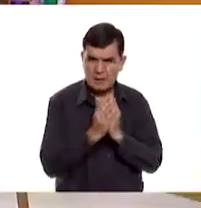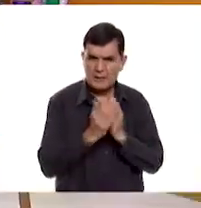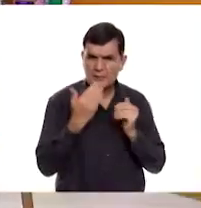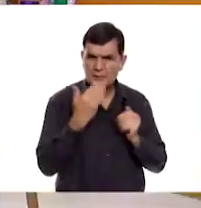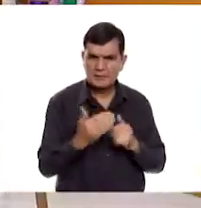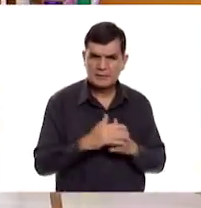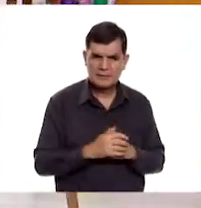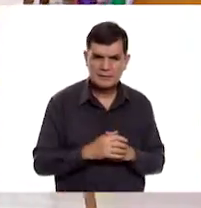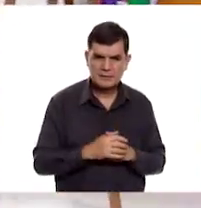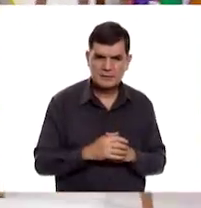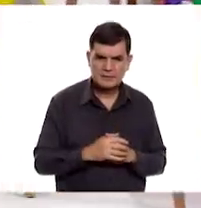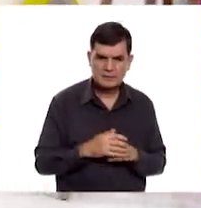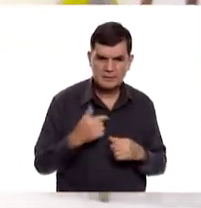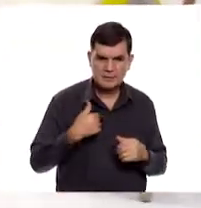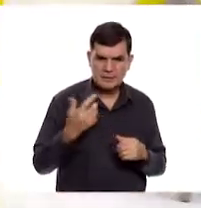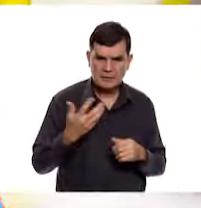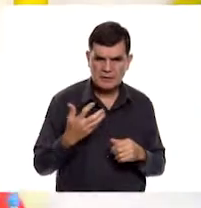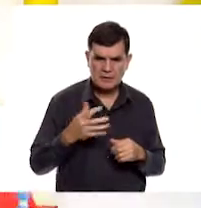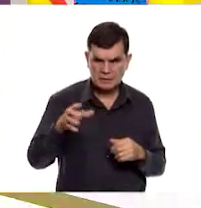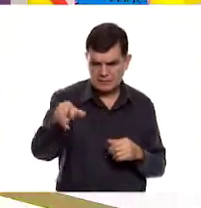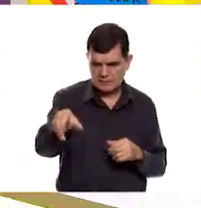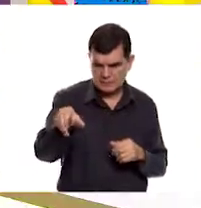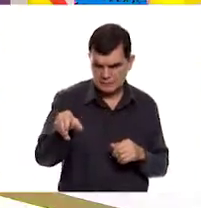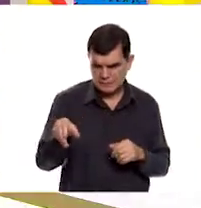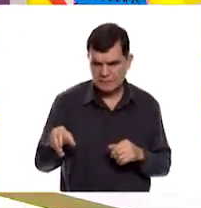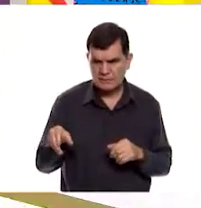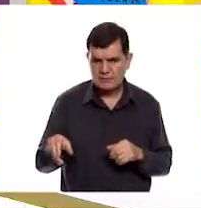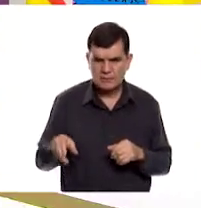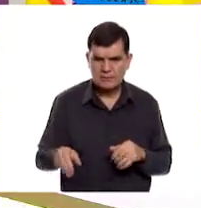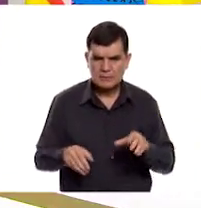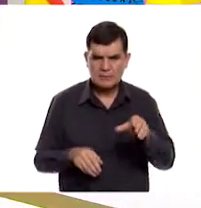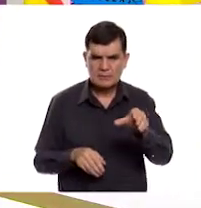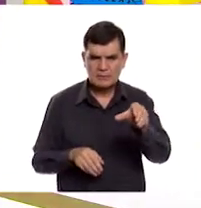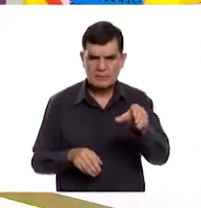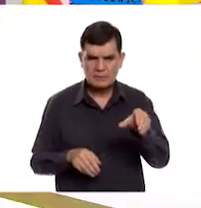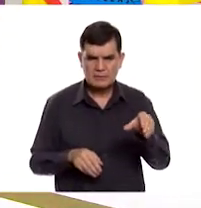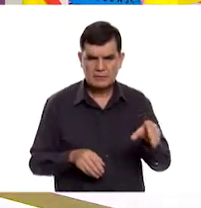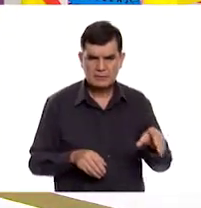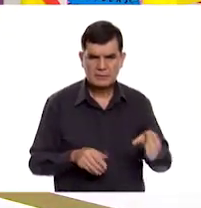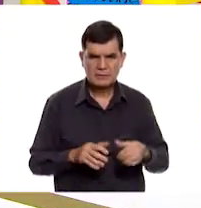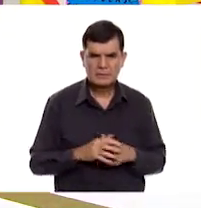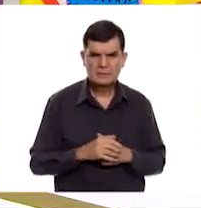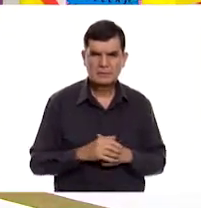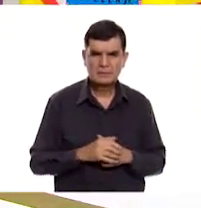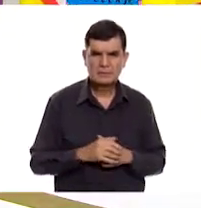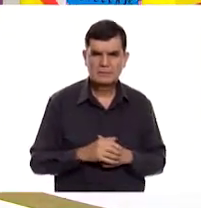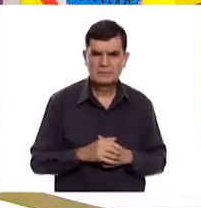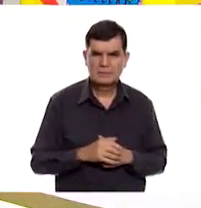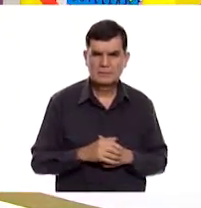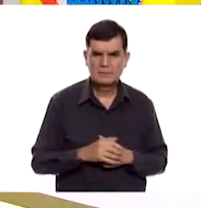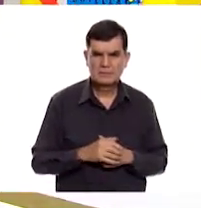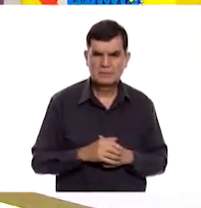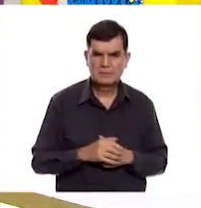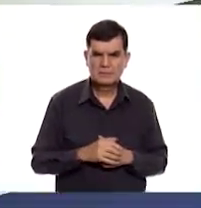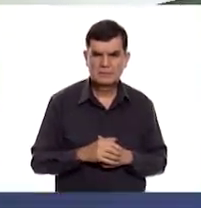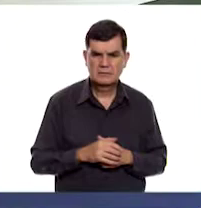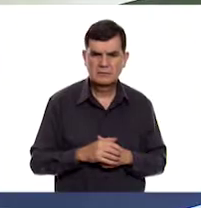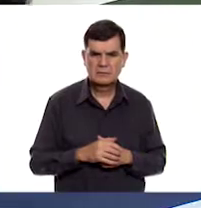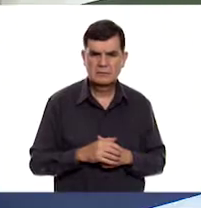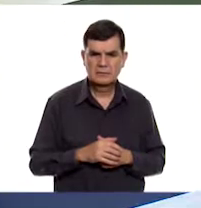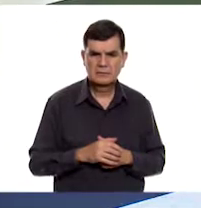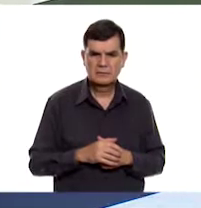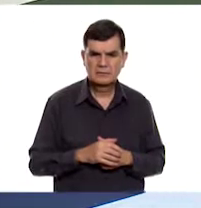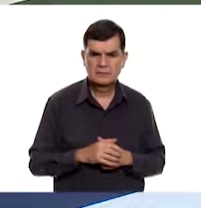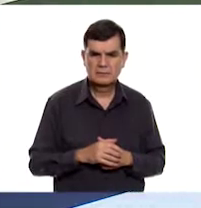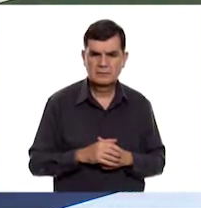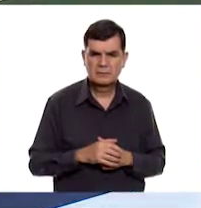muy bien, vamos a hacer una hilera, aquí, vamos a poner este